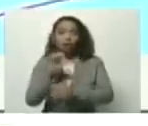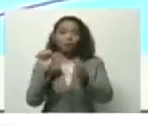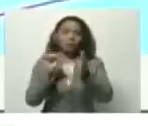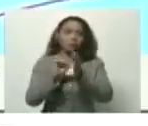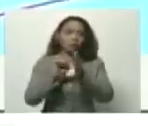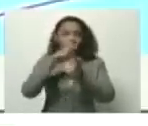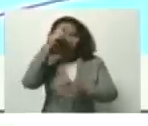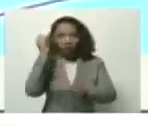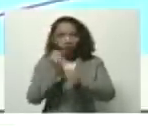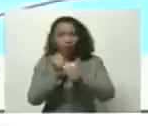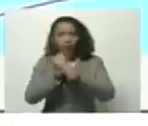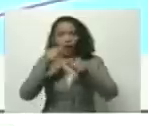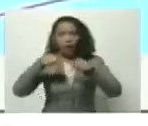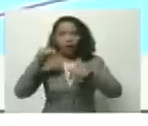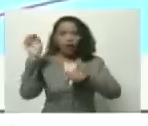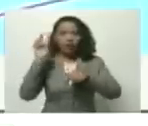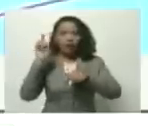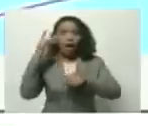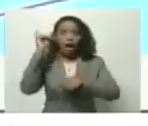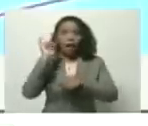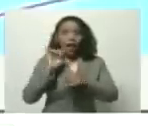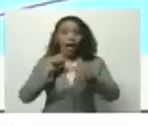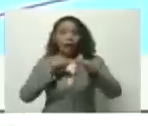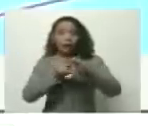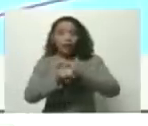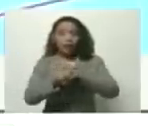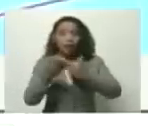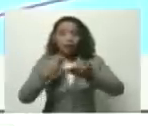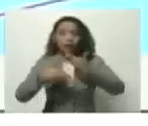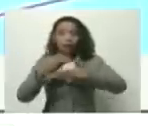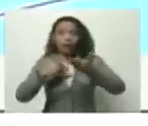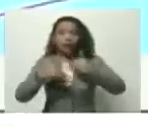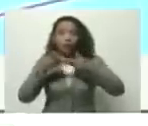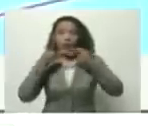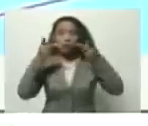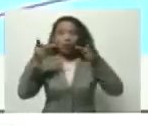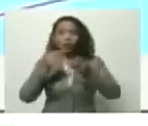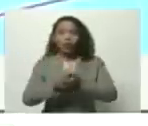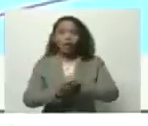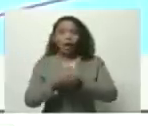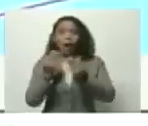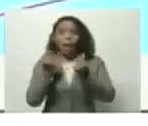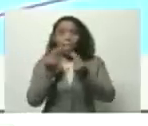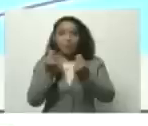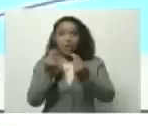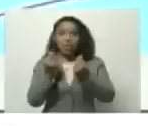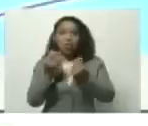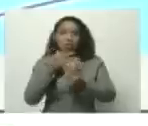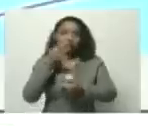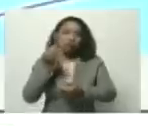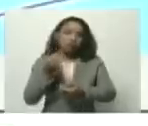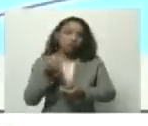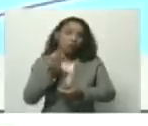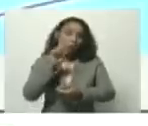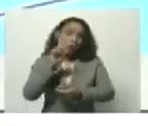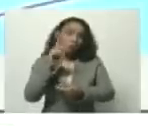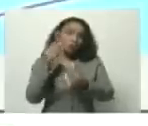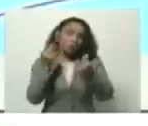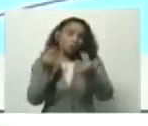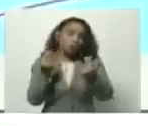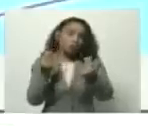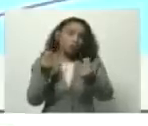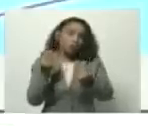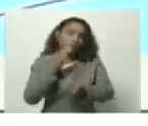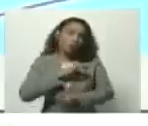los trabajadores de Venezuela tienen acceso a servicios públicos a precios realmente a una tarifa social